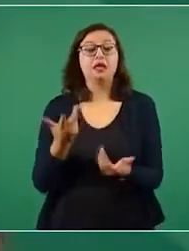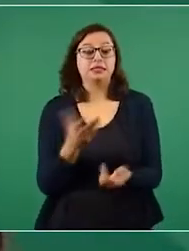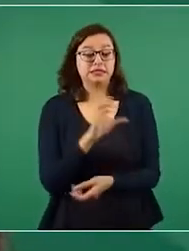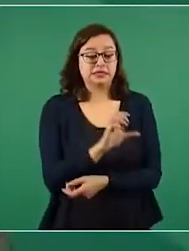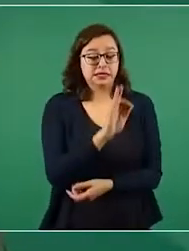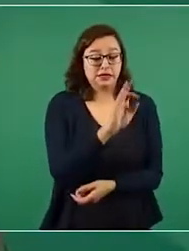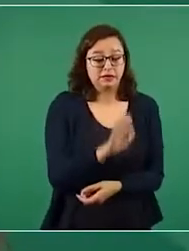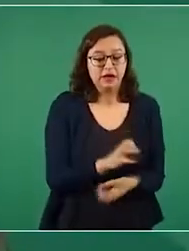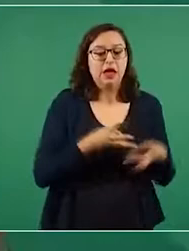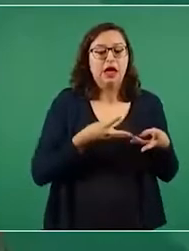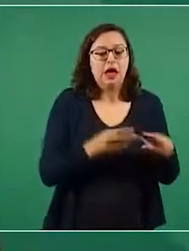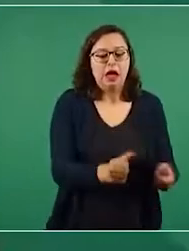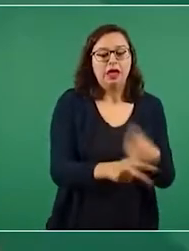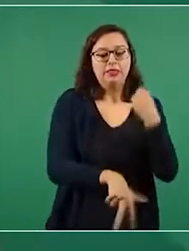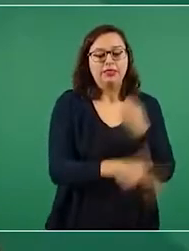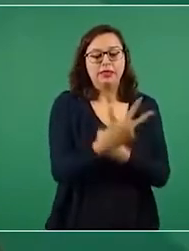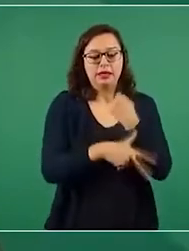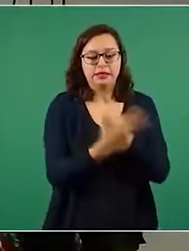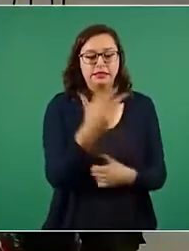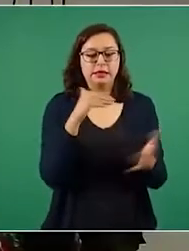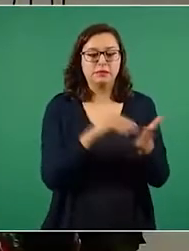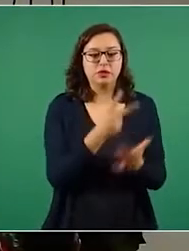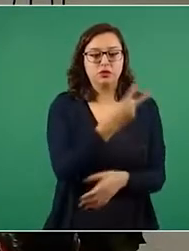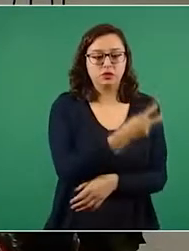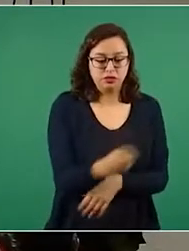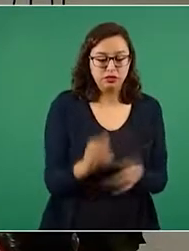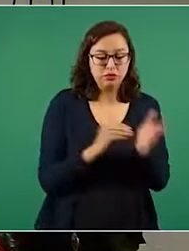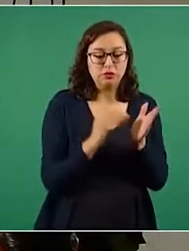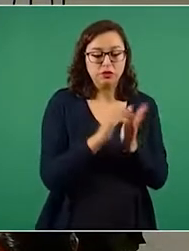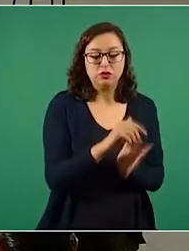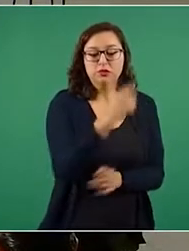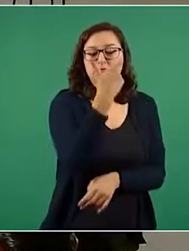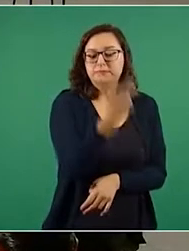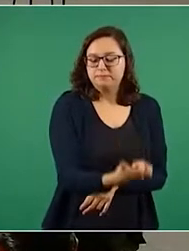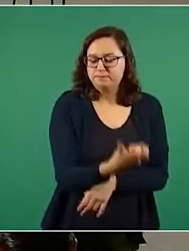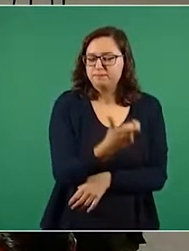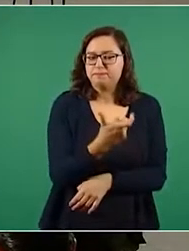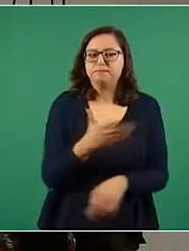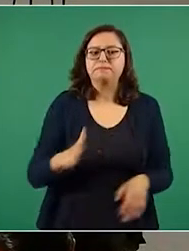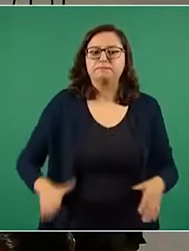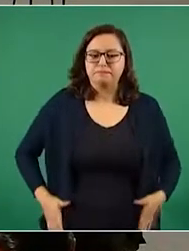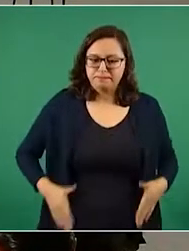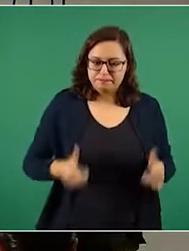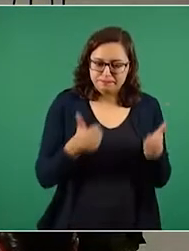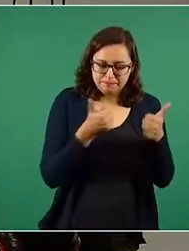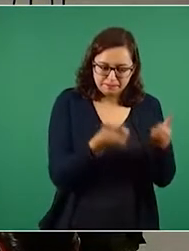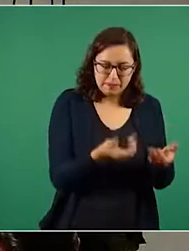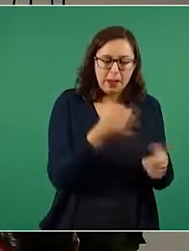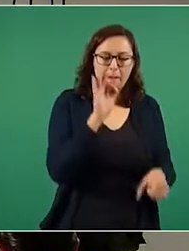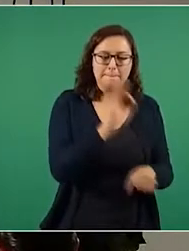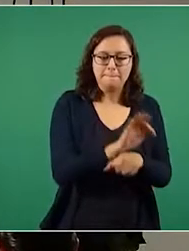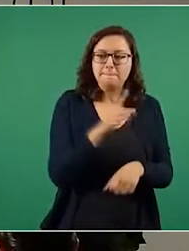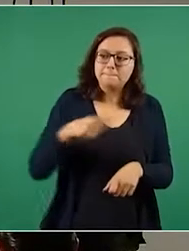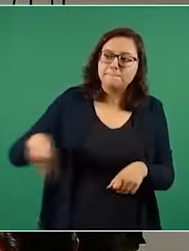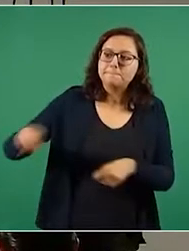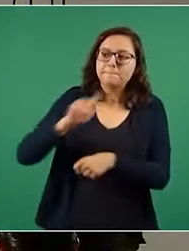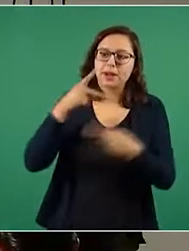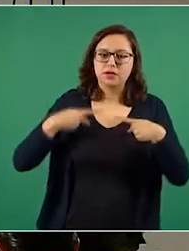261 millones de pesos, un esfuerzo financiero a favor de las familias mexicanas.